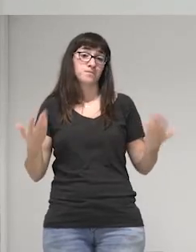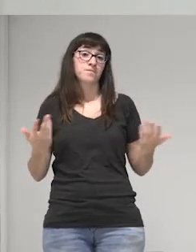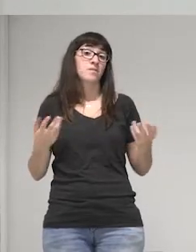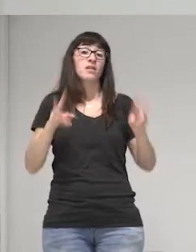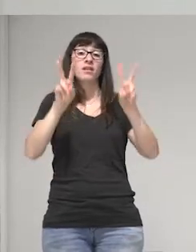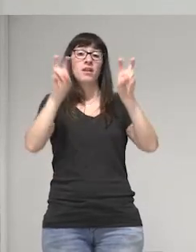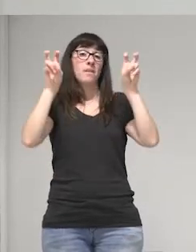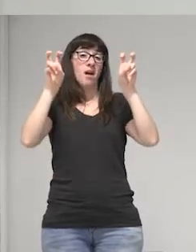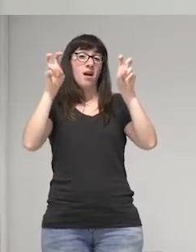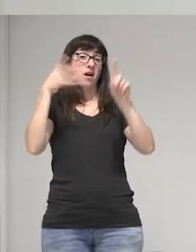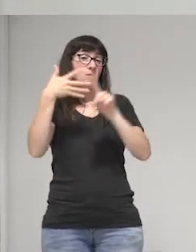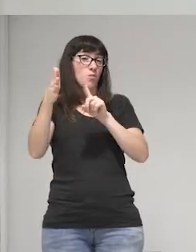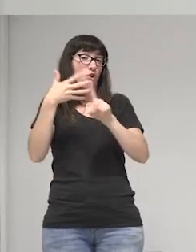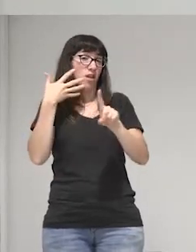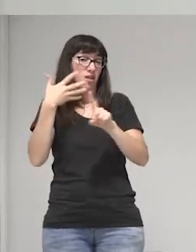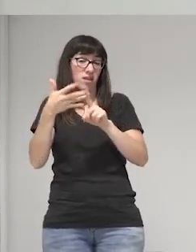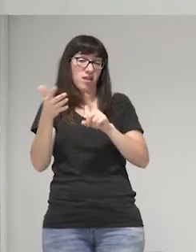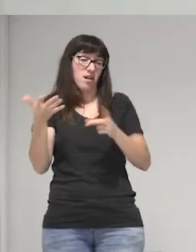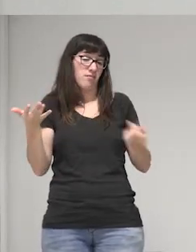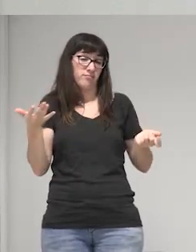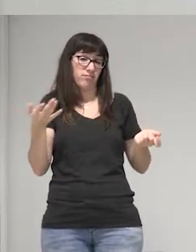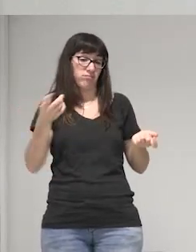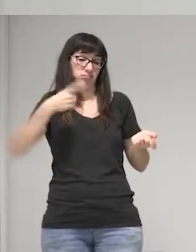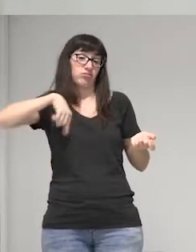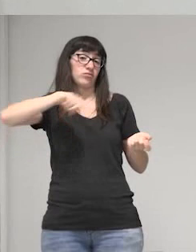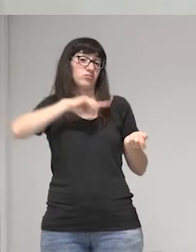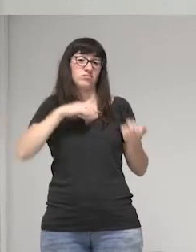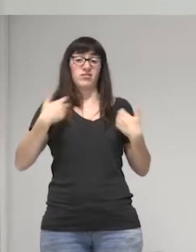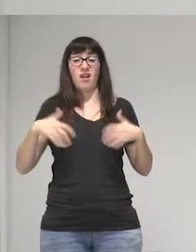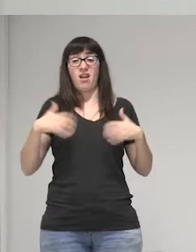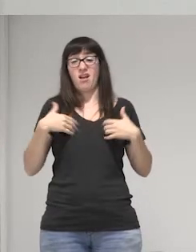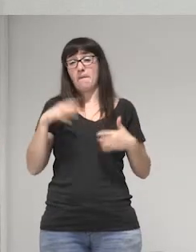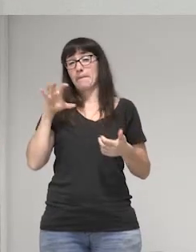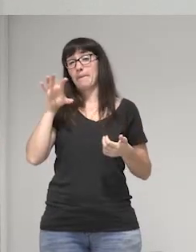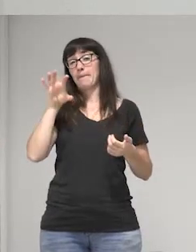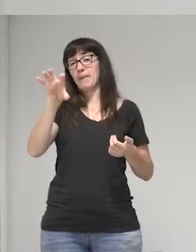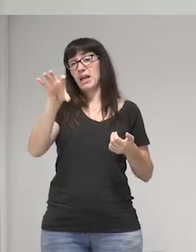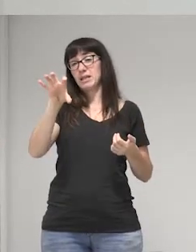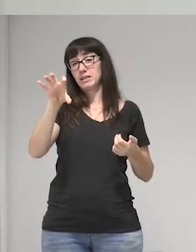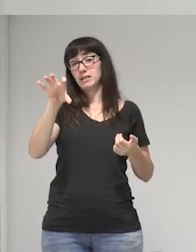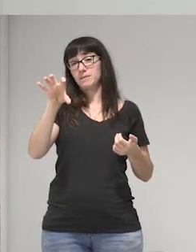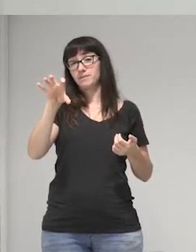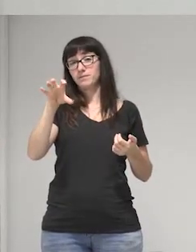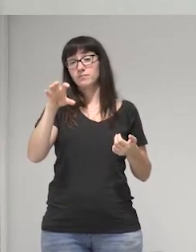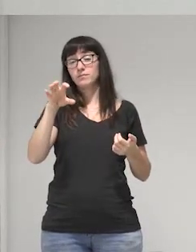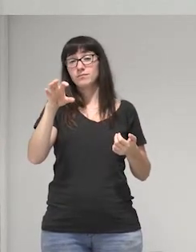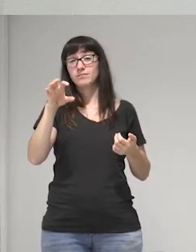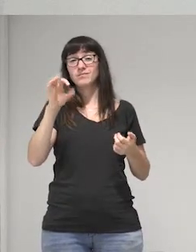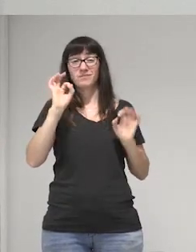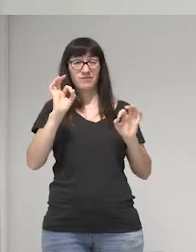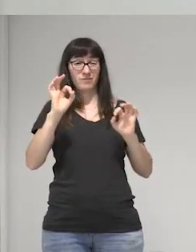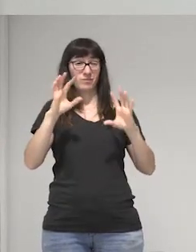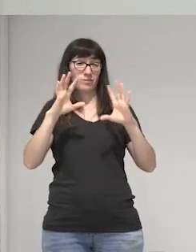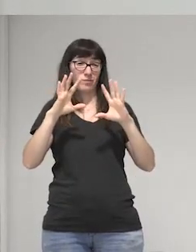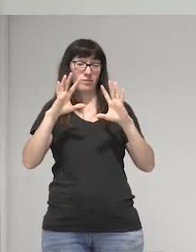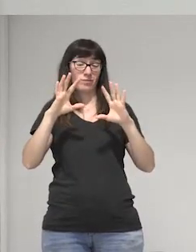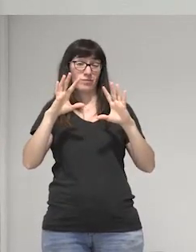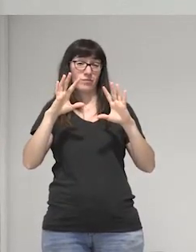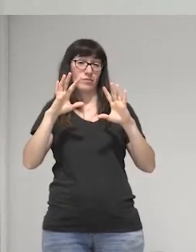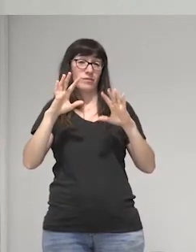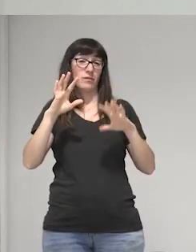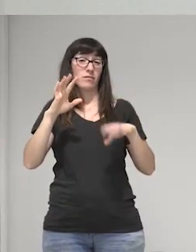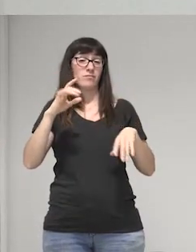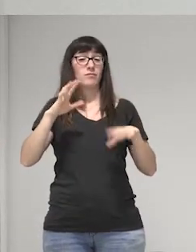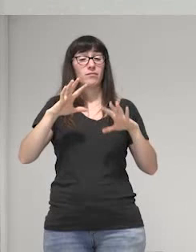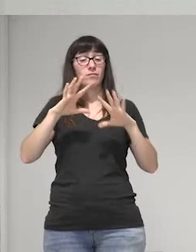de la violencia hacia nosotras o sea vivimos en un país vivimos en el quinto país más peligroso para que